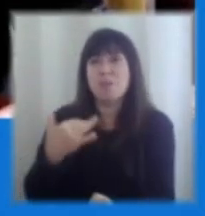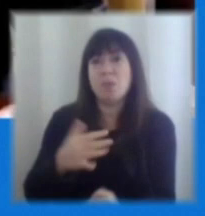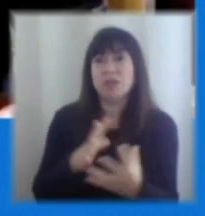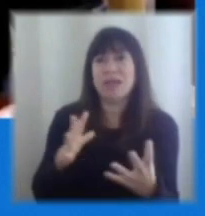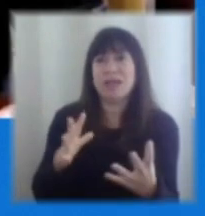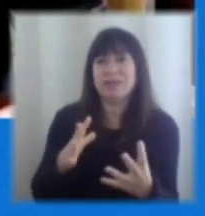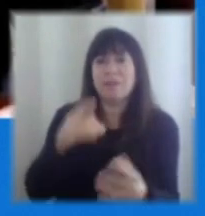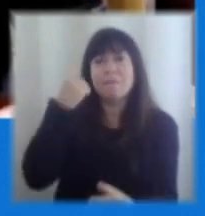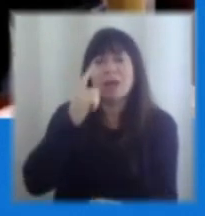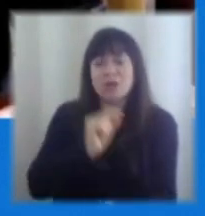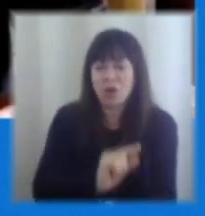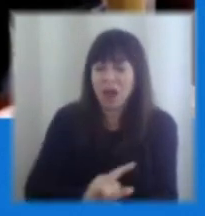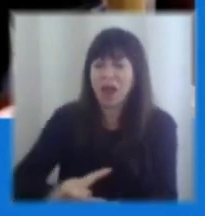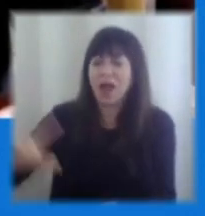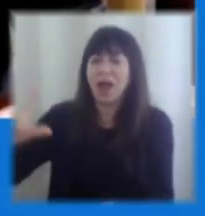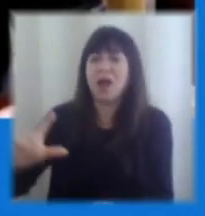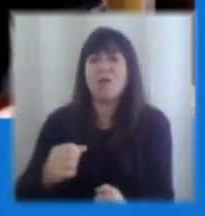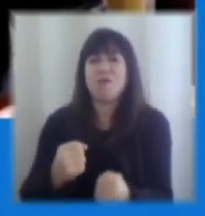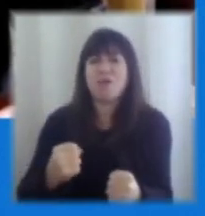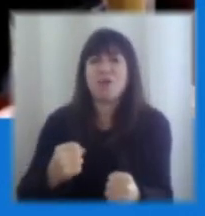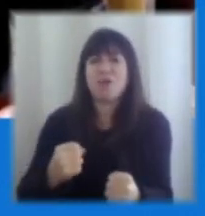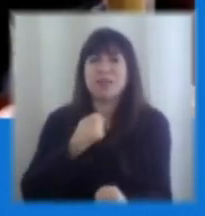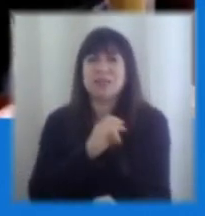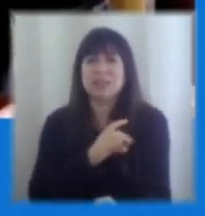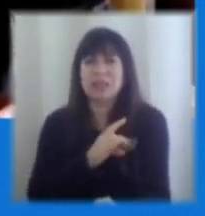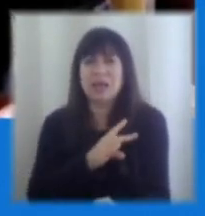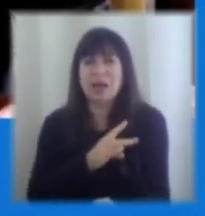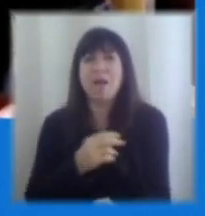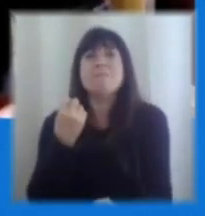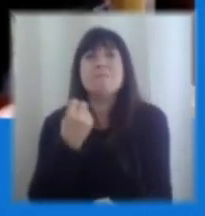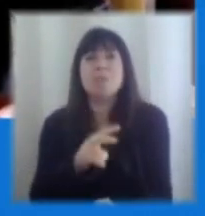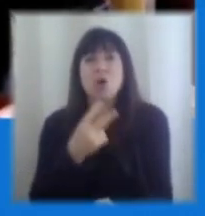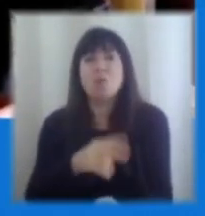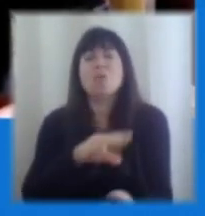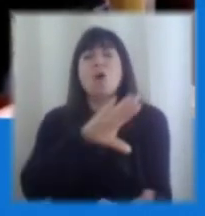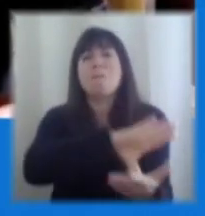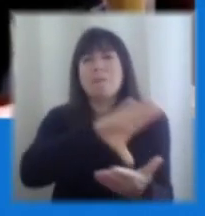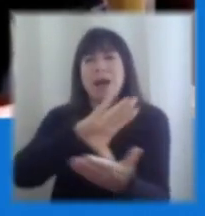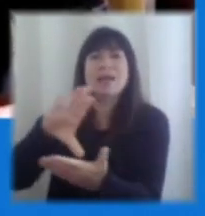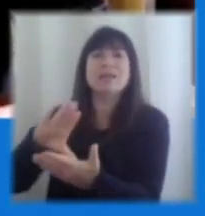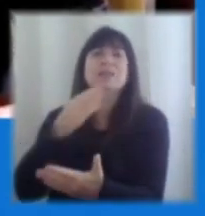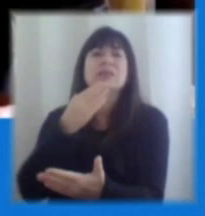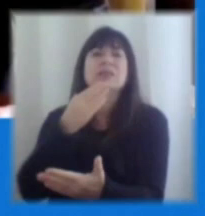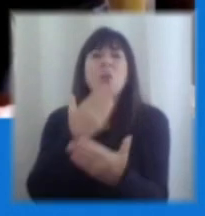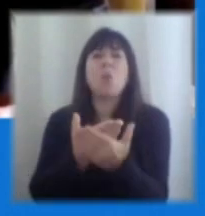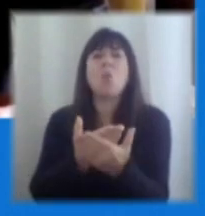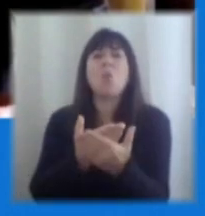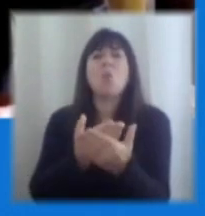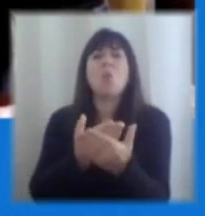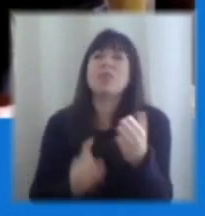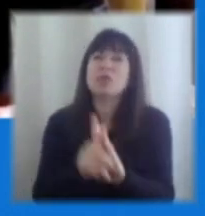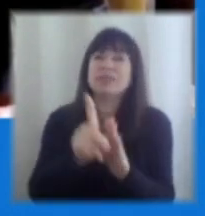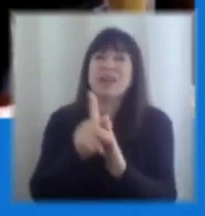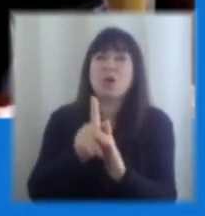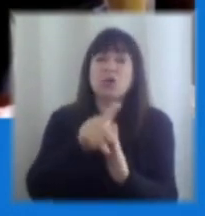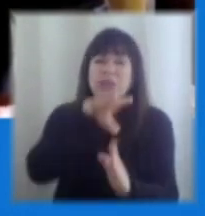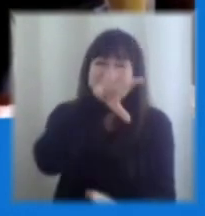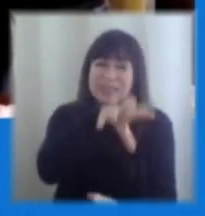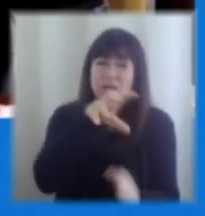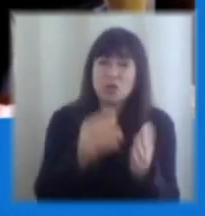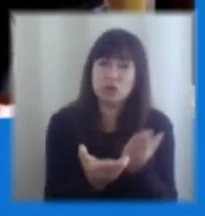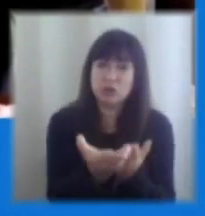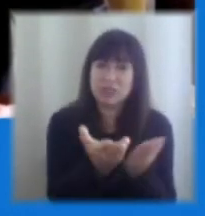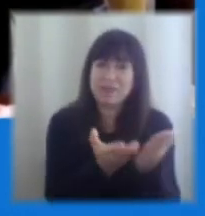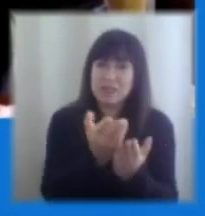ha ido creciendo fuerte en Chile y eso es propio de los países cuando se desarrollan el sector servicio crece